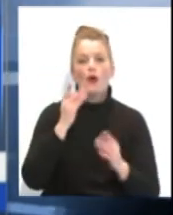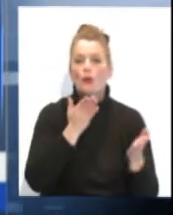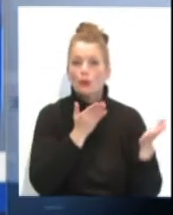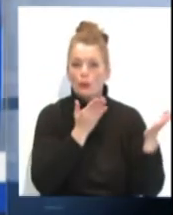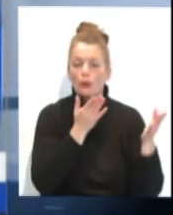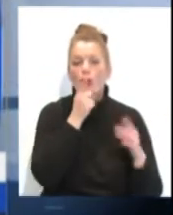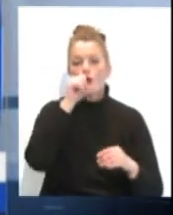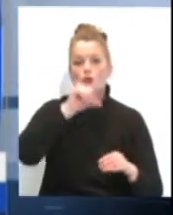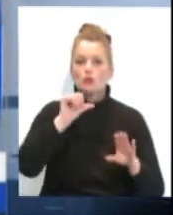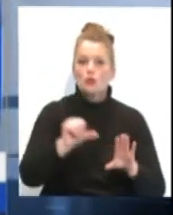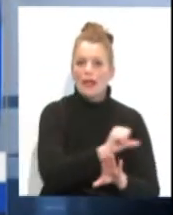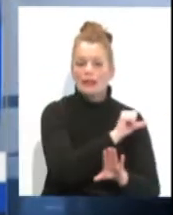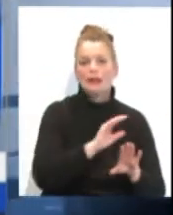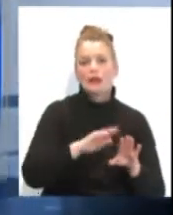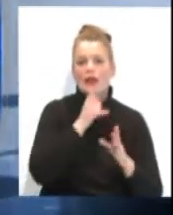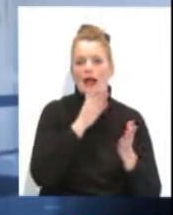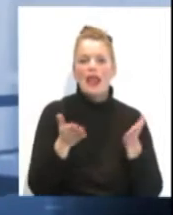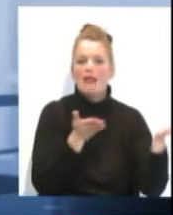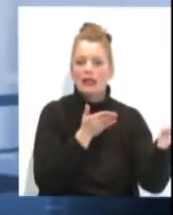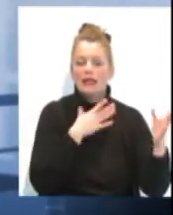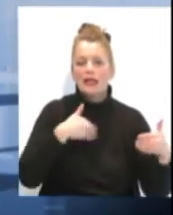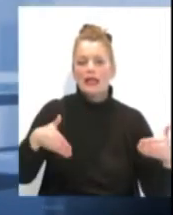soplarán del sureste y con levante en el estrecho.